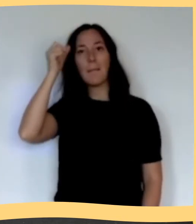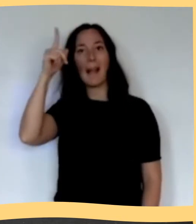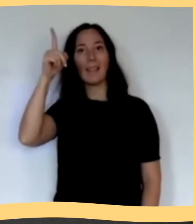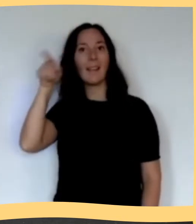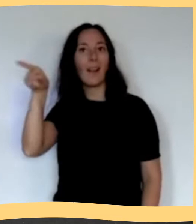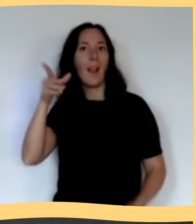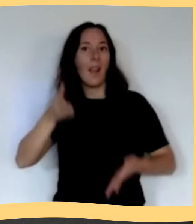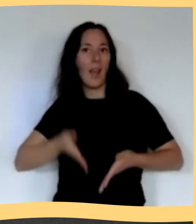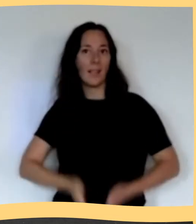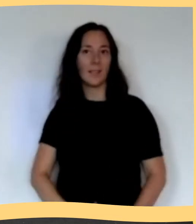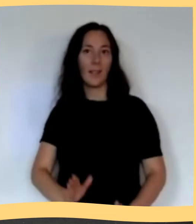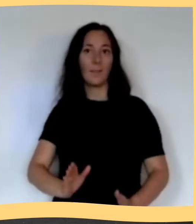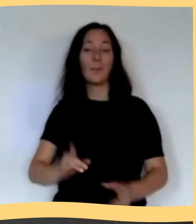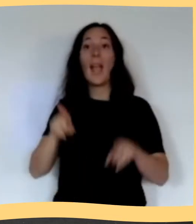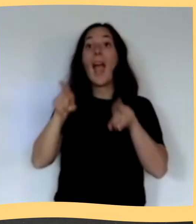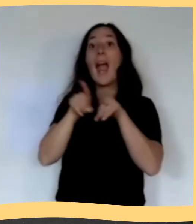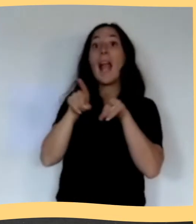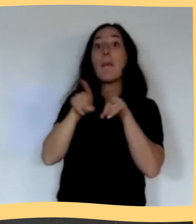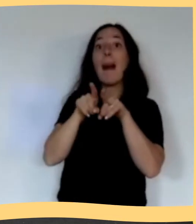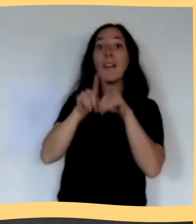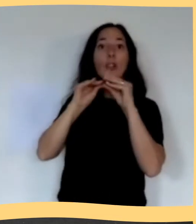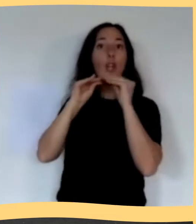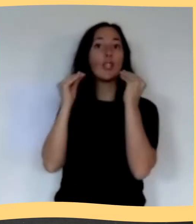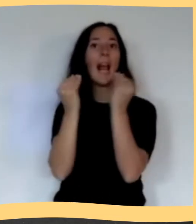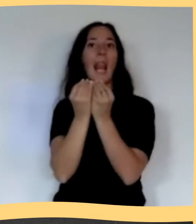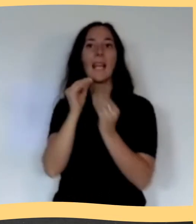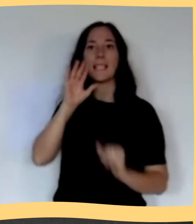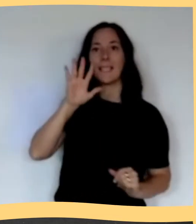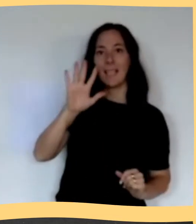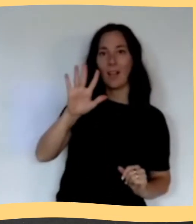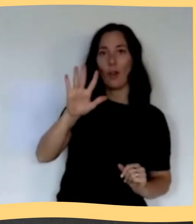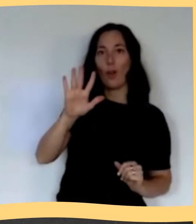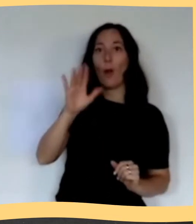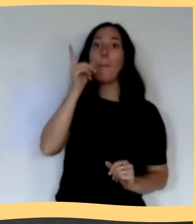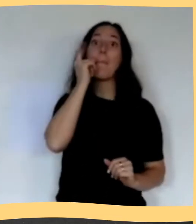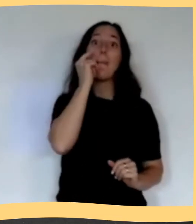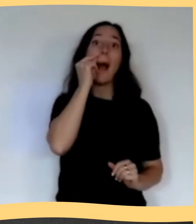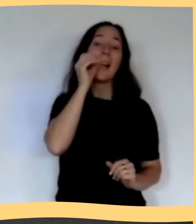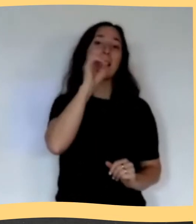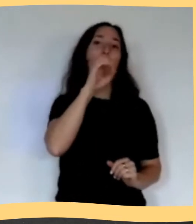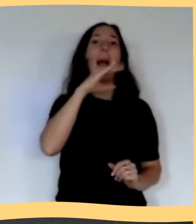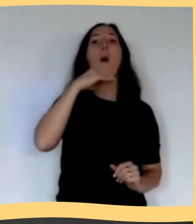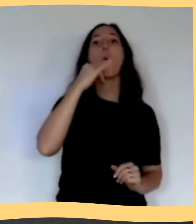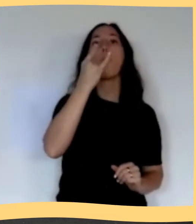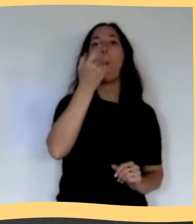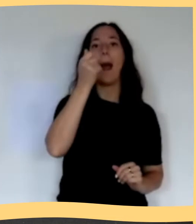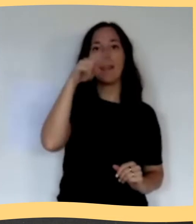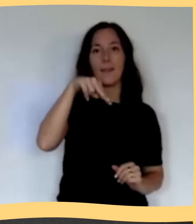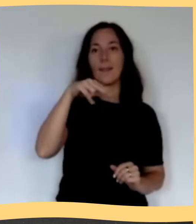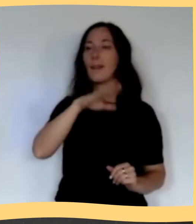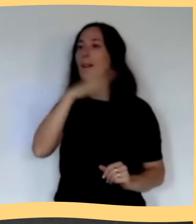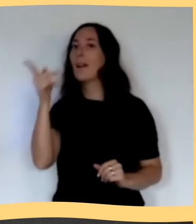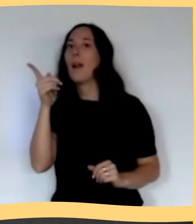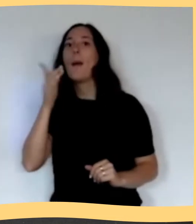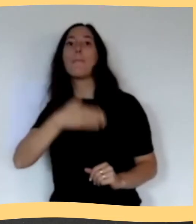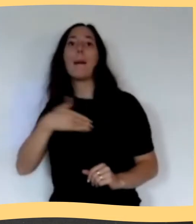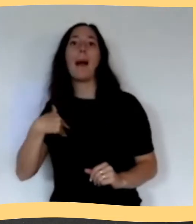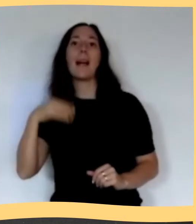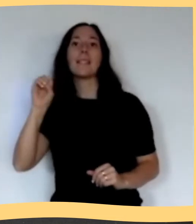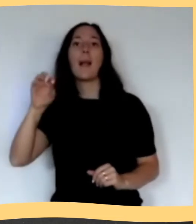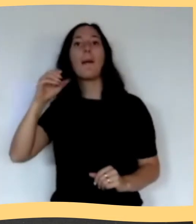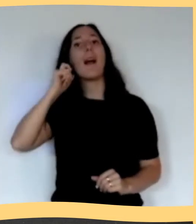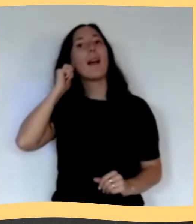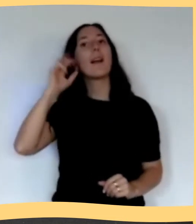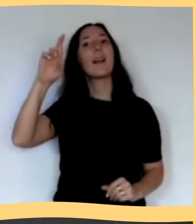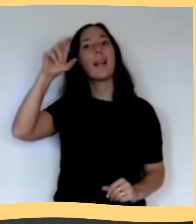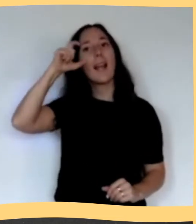cinco hermanos del matrimonio de Don Juan de San Martín y Gregorio Amatorras. Mendoza guarda los